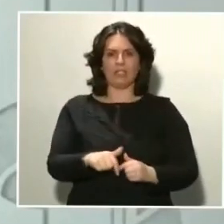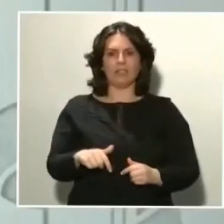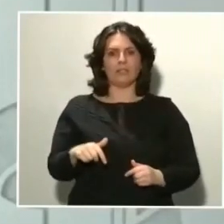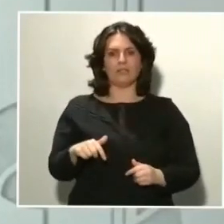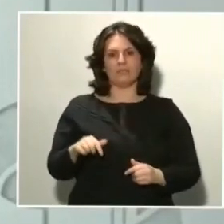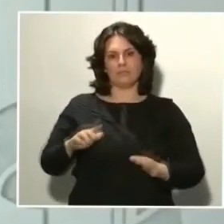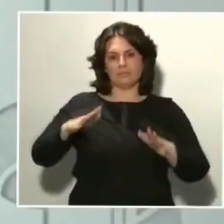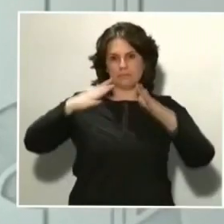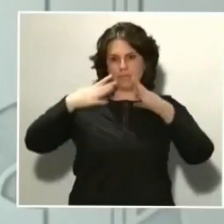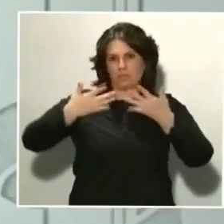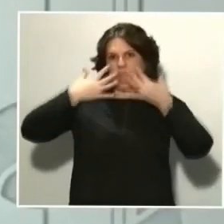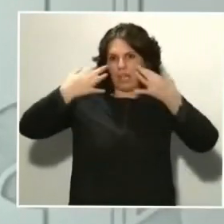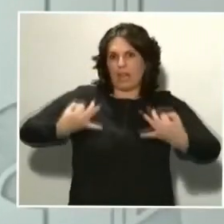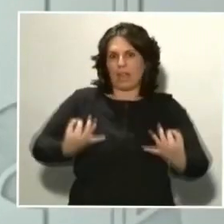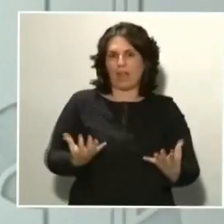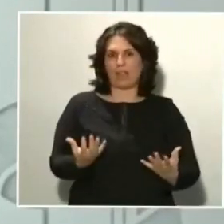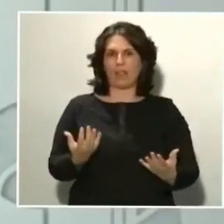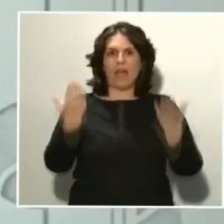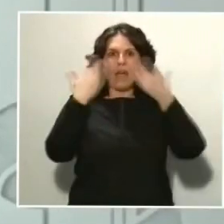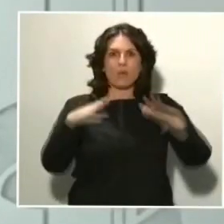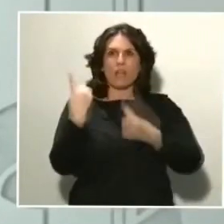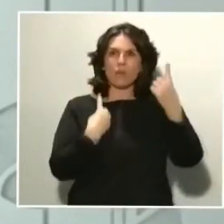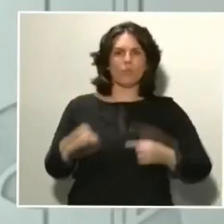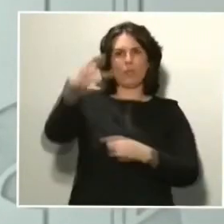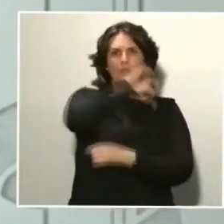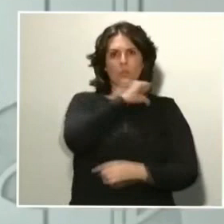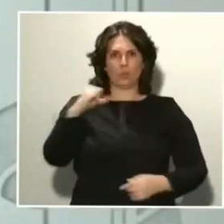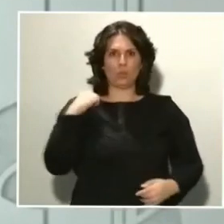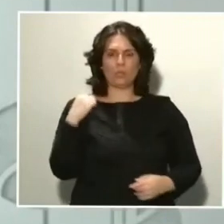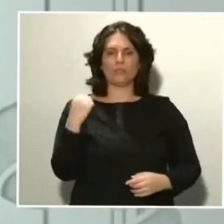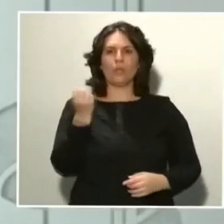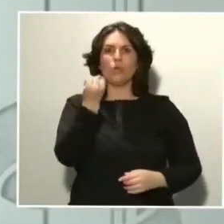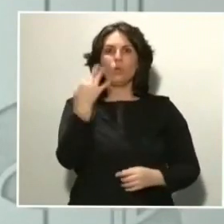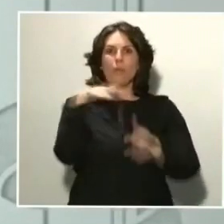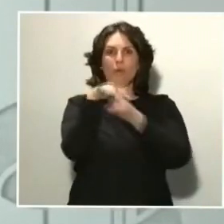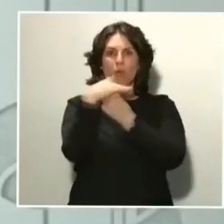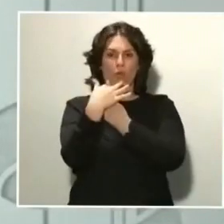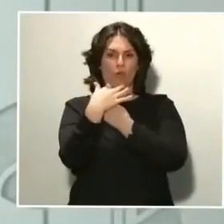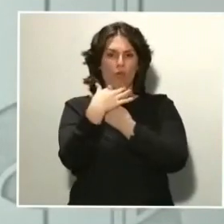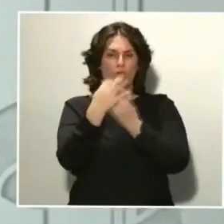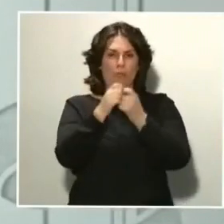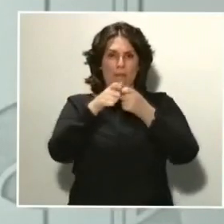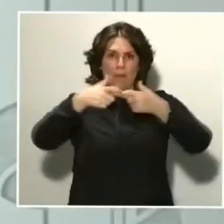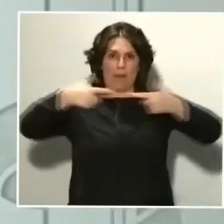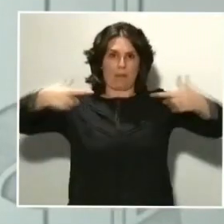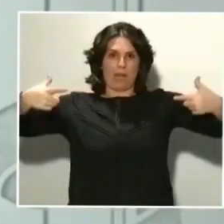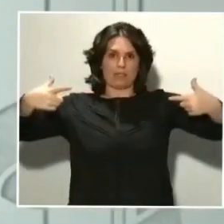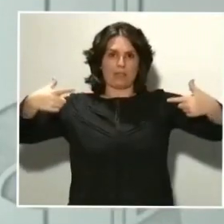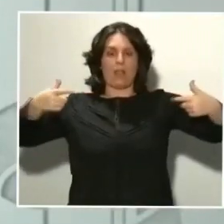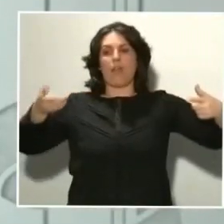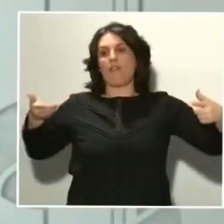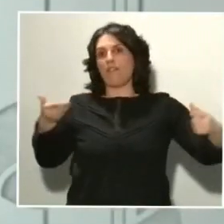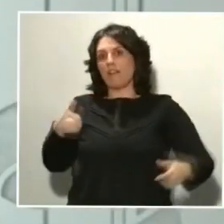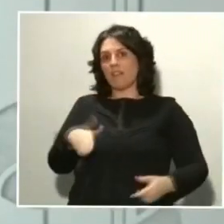aunque en algunas comunidades autónomas el número de casos totales vaya subiendo y, por lo tanto, el porcentaje de fallecidos pueda ser algo menor,